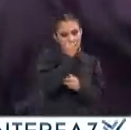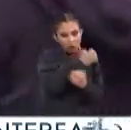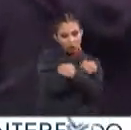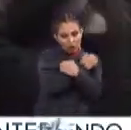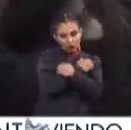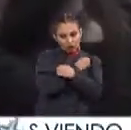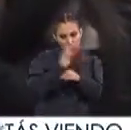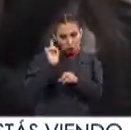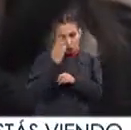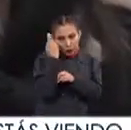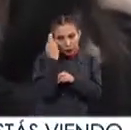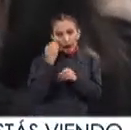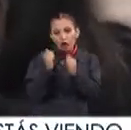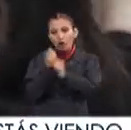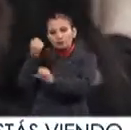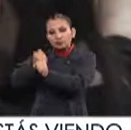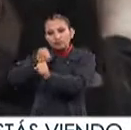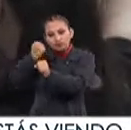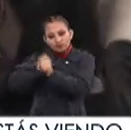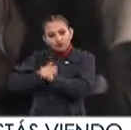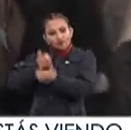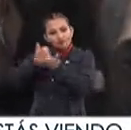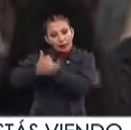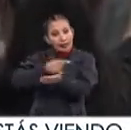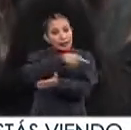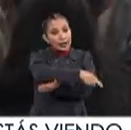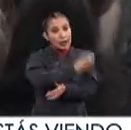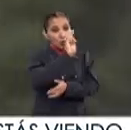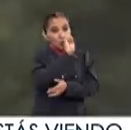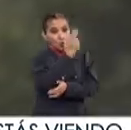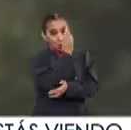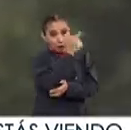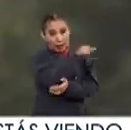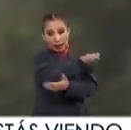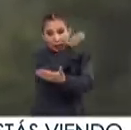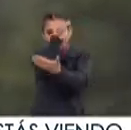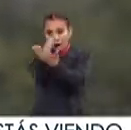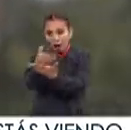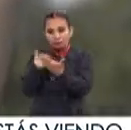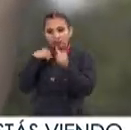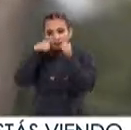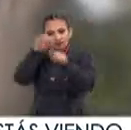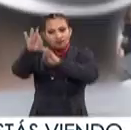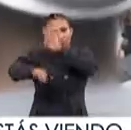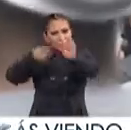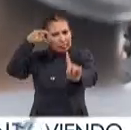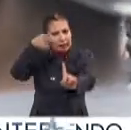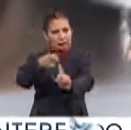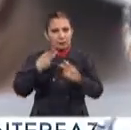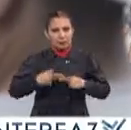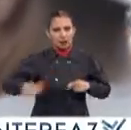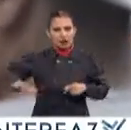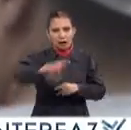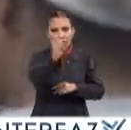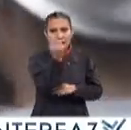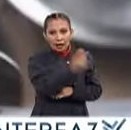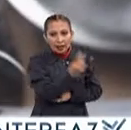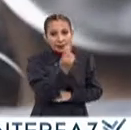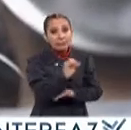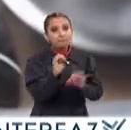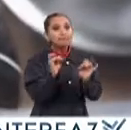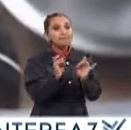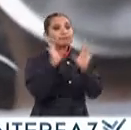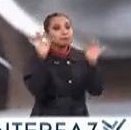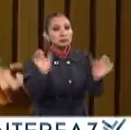de educación superior con la práctica E involucra a la máxima casa de estudios en la atención directa a la población mexicana en